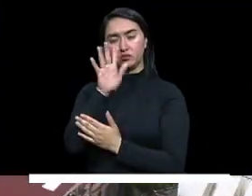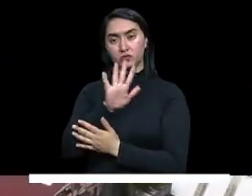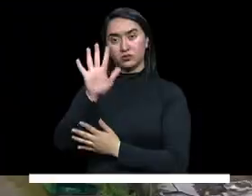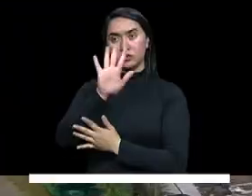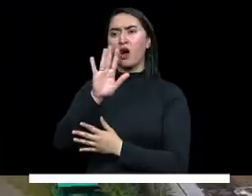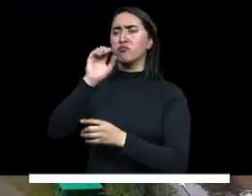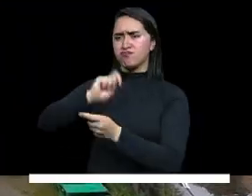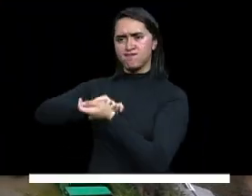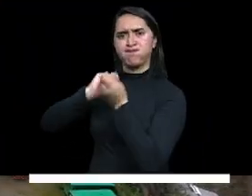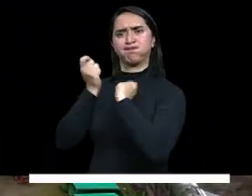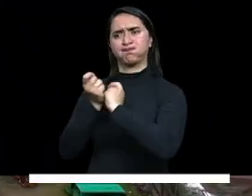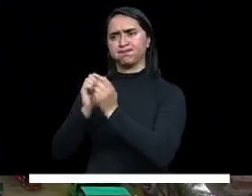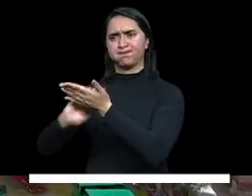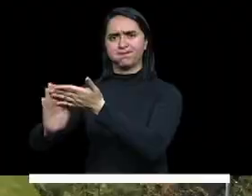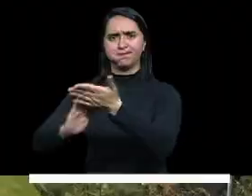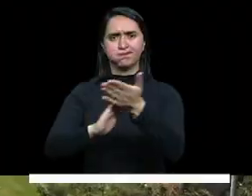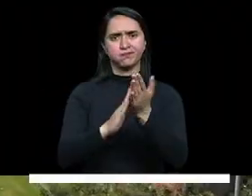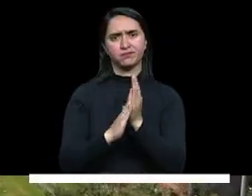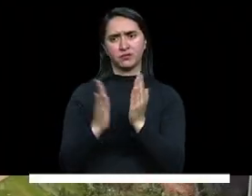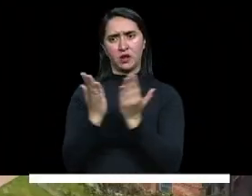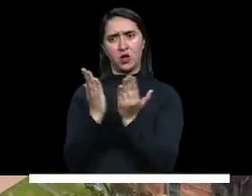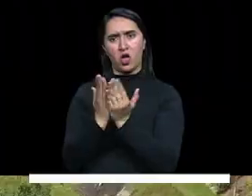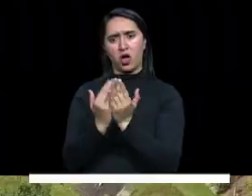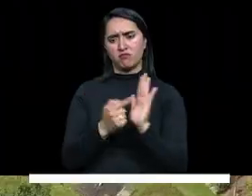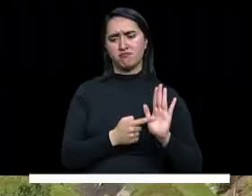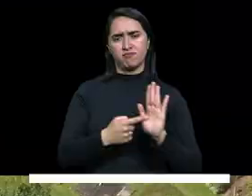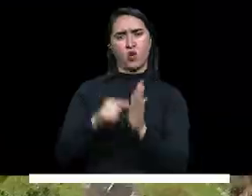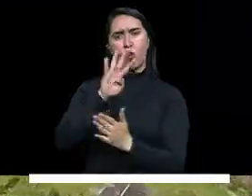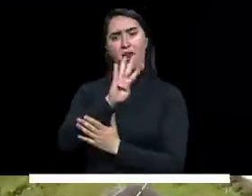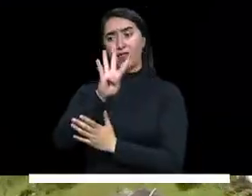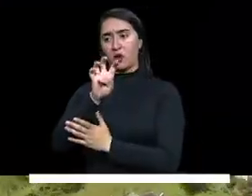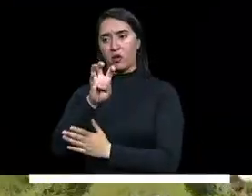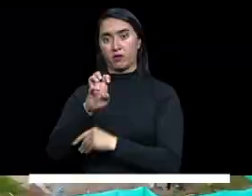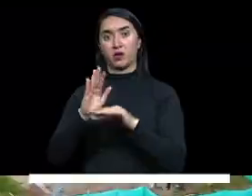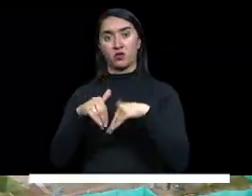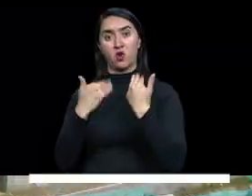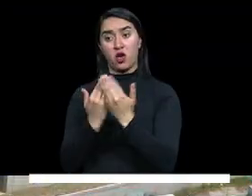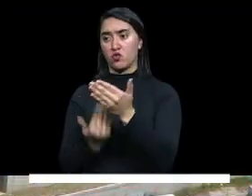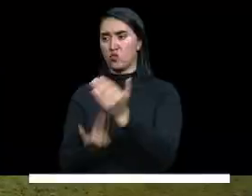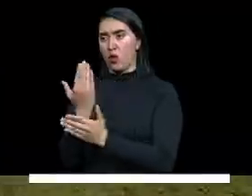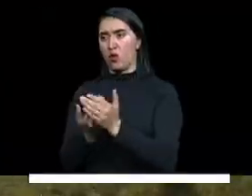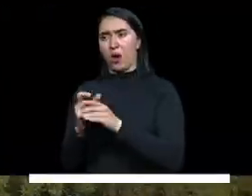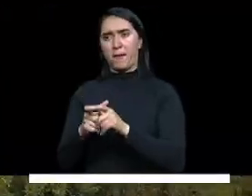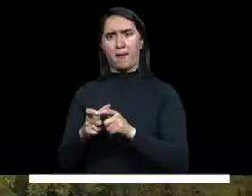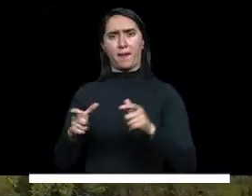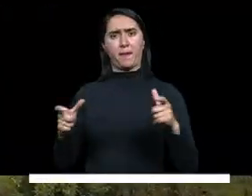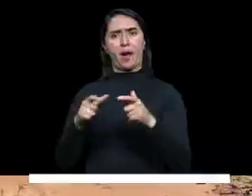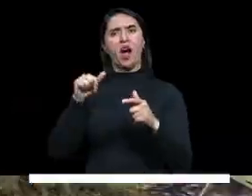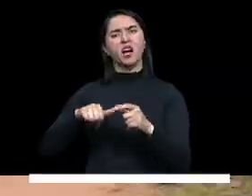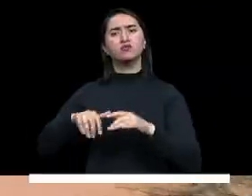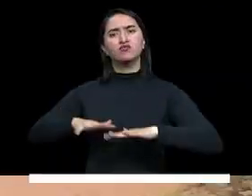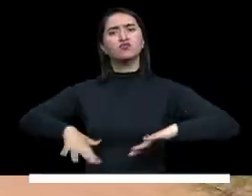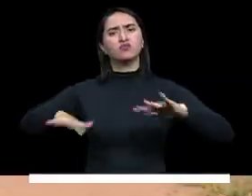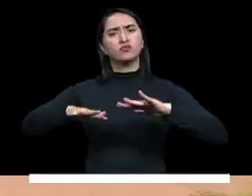en todo el país. Prueba de ello es la entrega de 49 colegios nuevos ampliados en el territorio nacional y 167